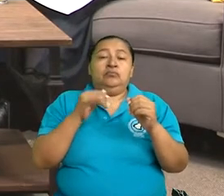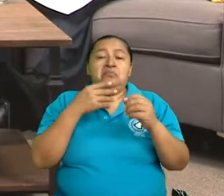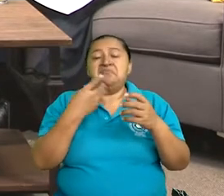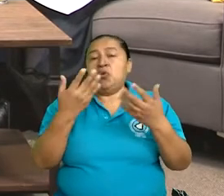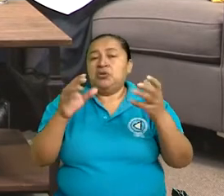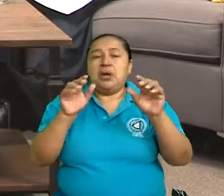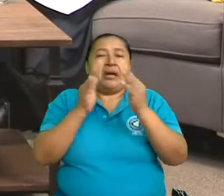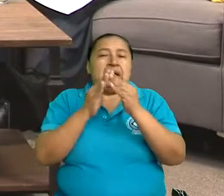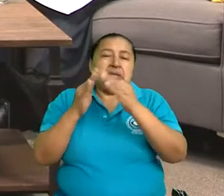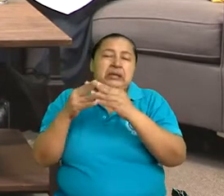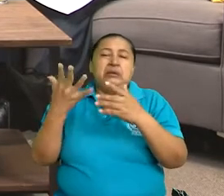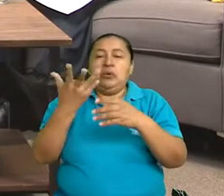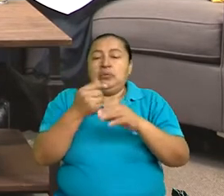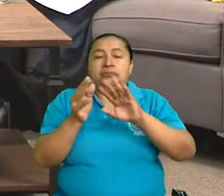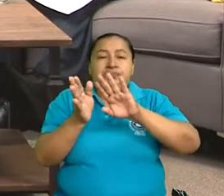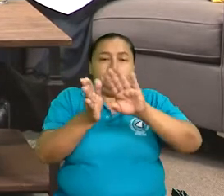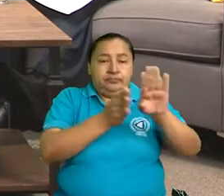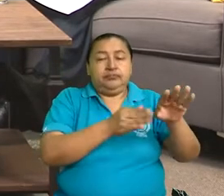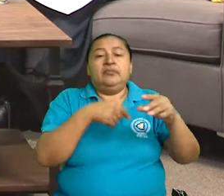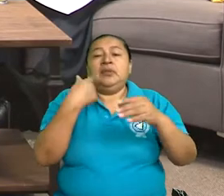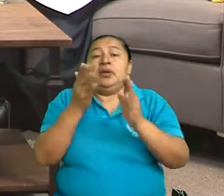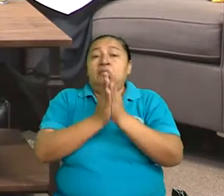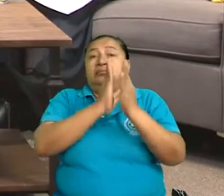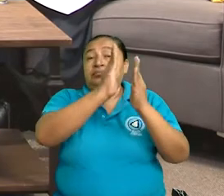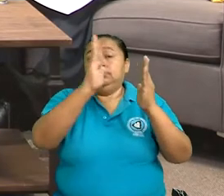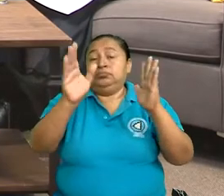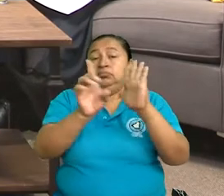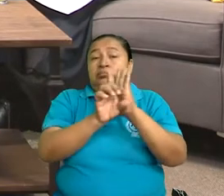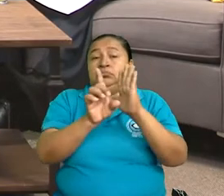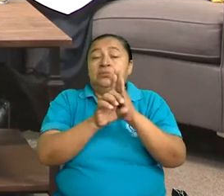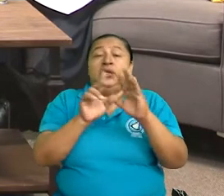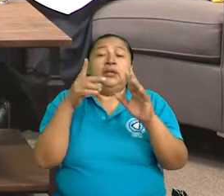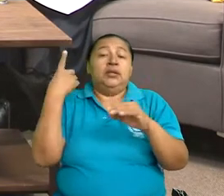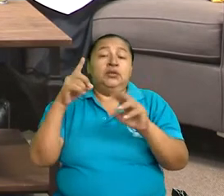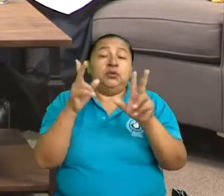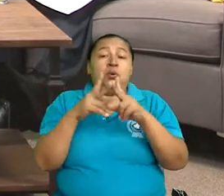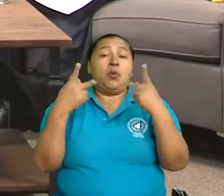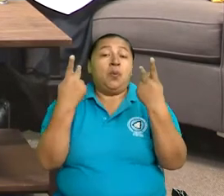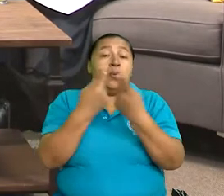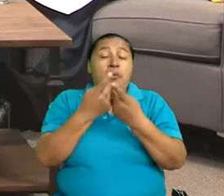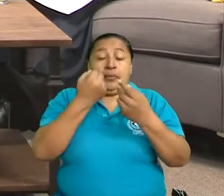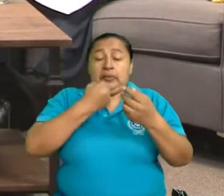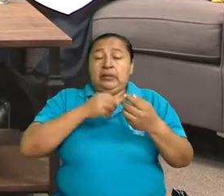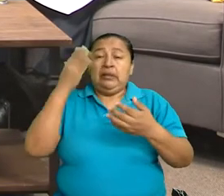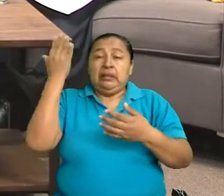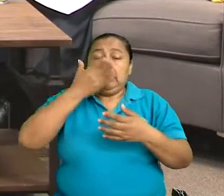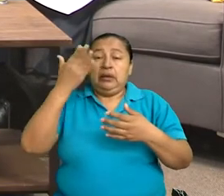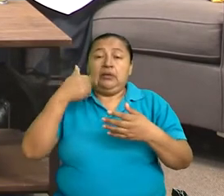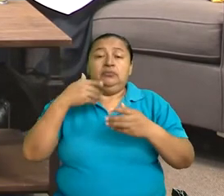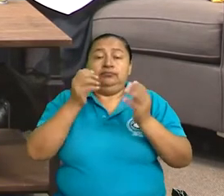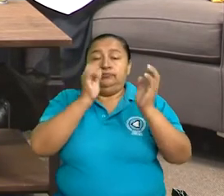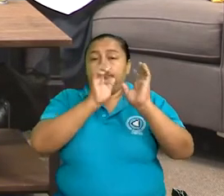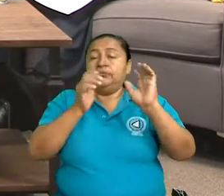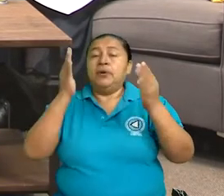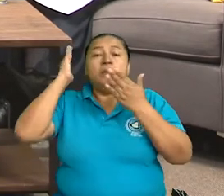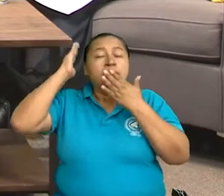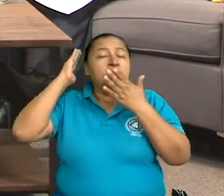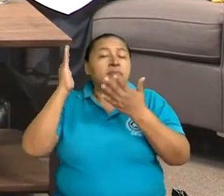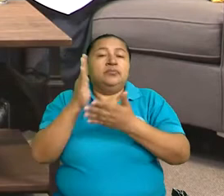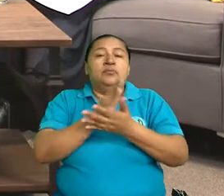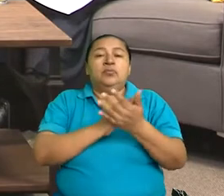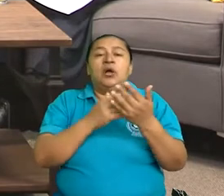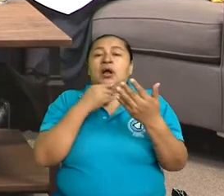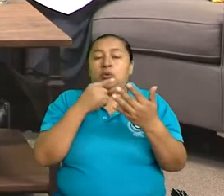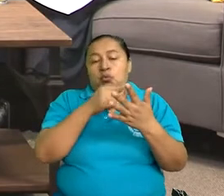ya se aprobó la ley del digesto jurídico en materia de los derechos de los pueblos originarios y afrodescendientes por mencionar algunos